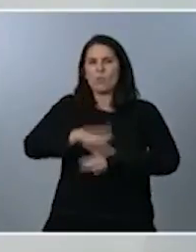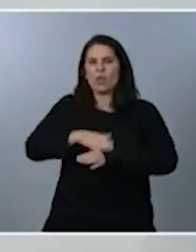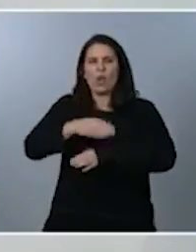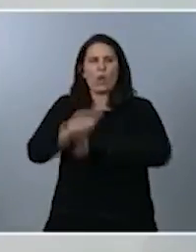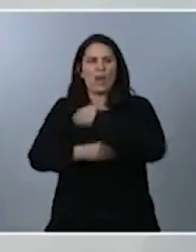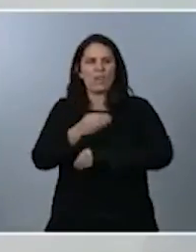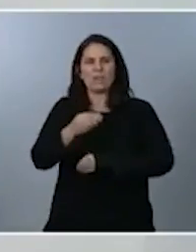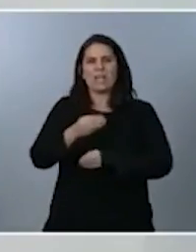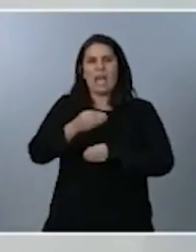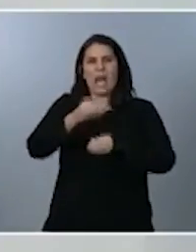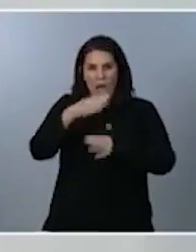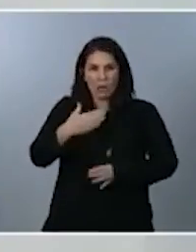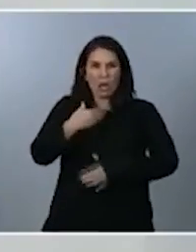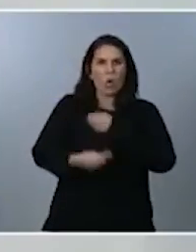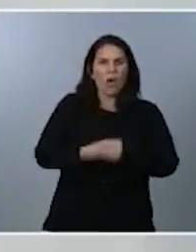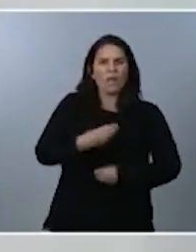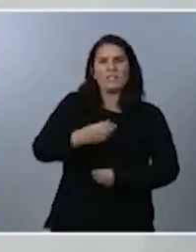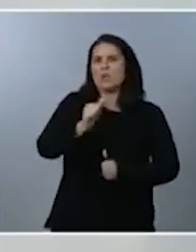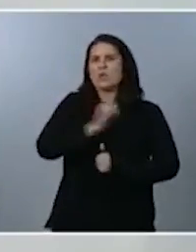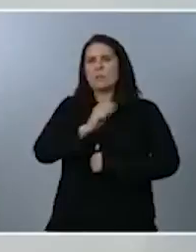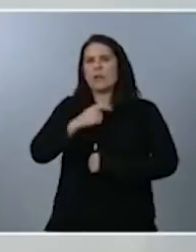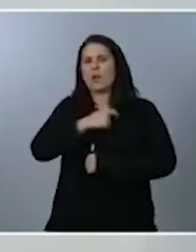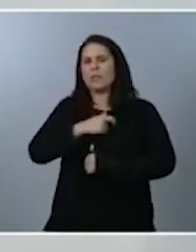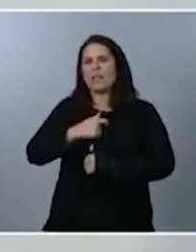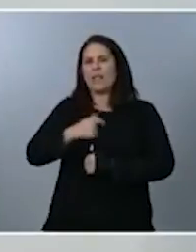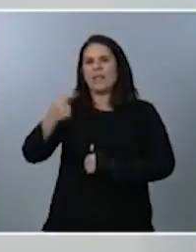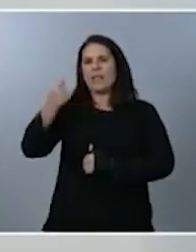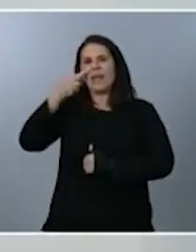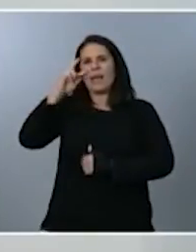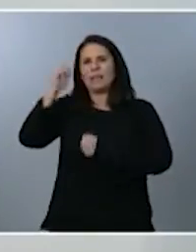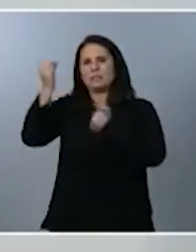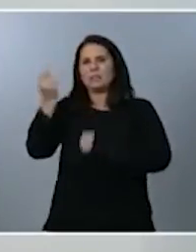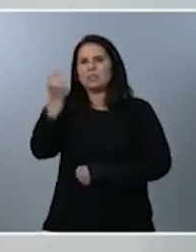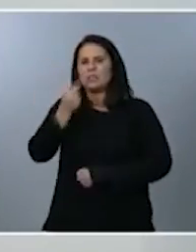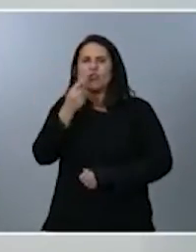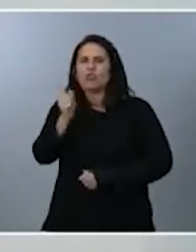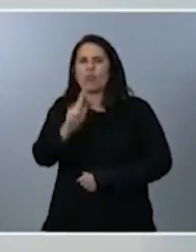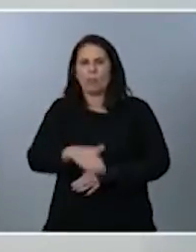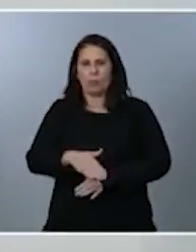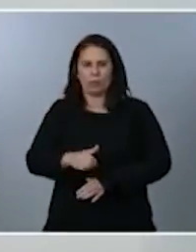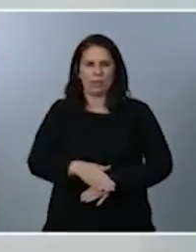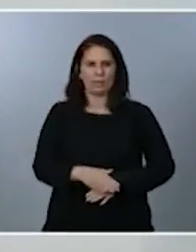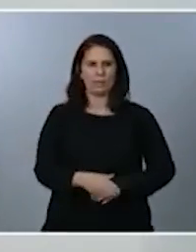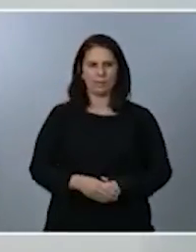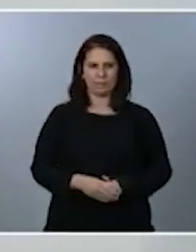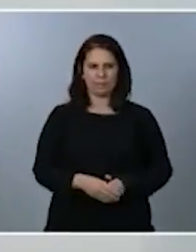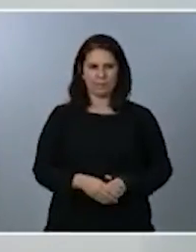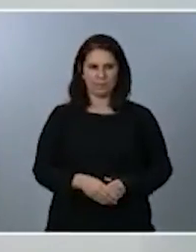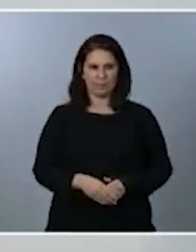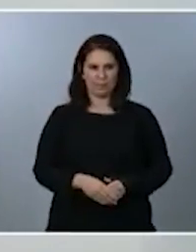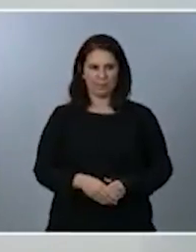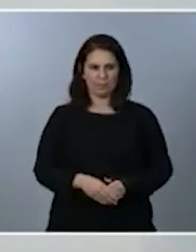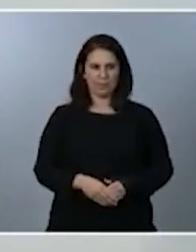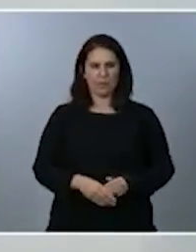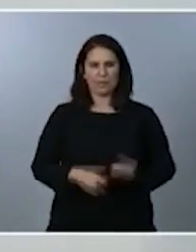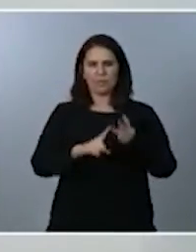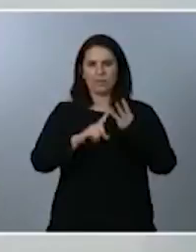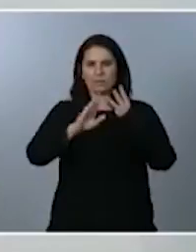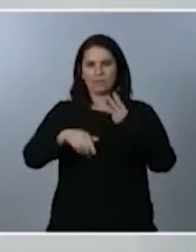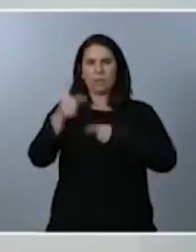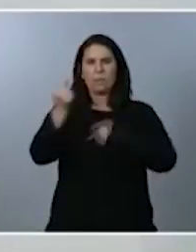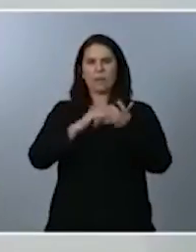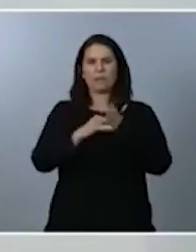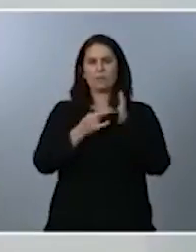su diseño y finalmente quería preguntarle venían diciendo que el plan presupuestario no se presentaría hasta